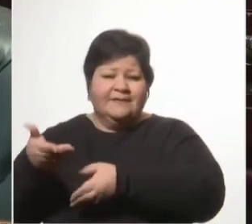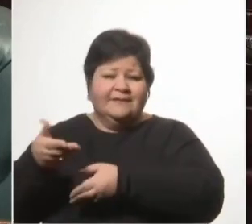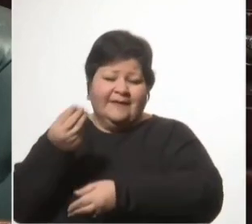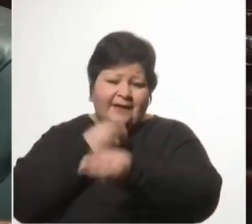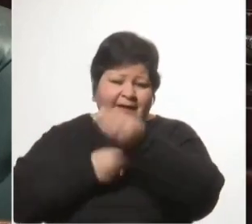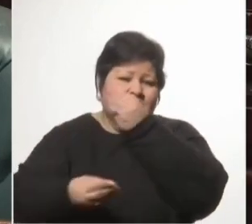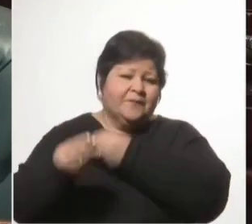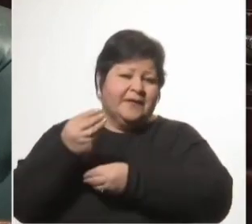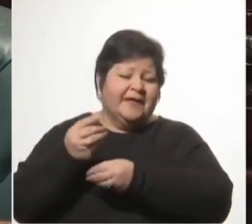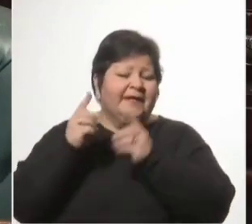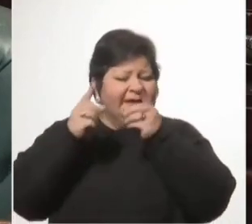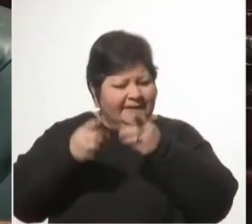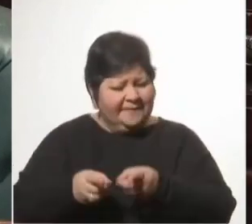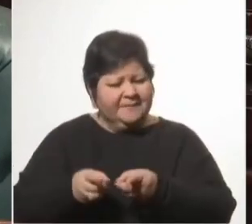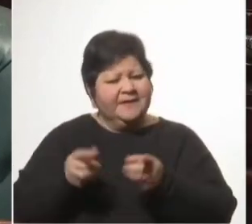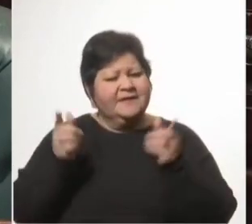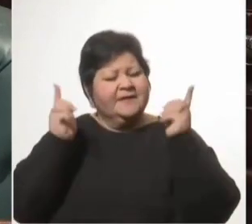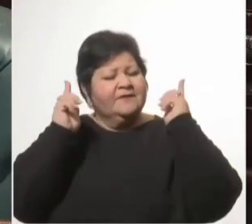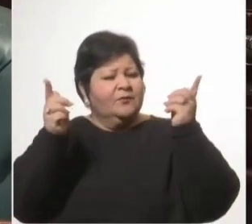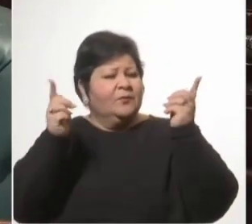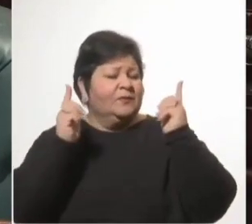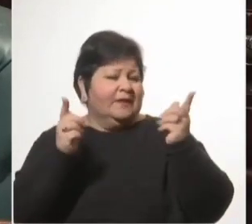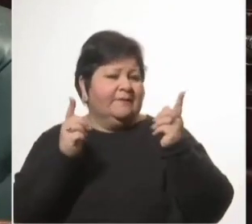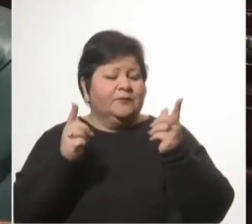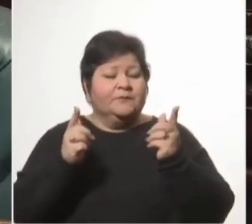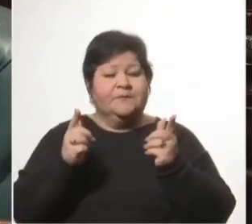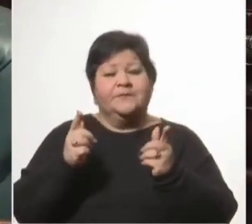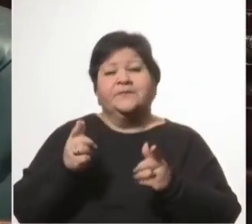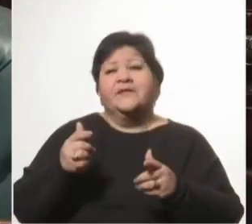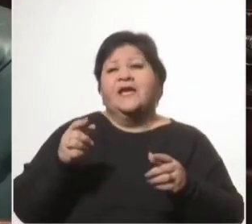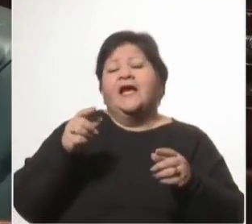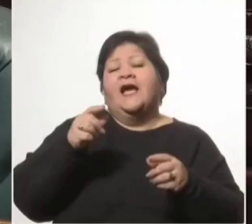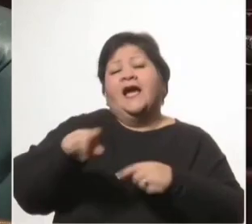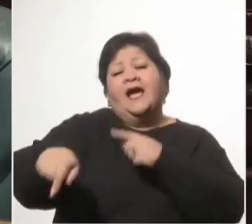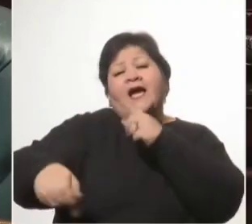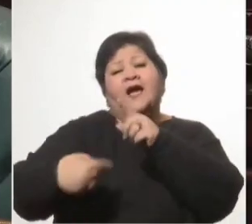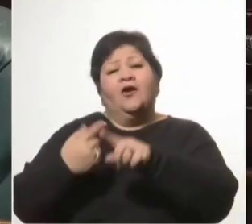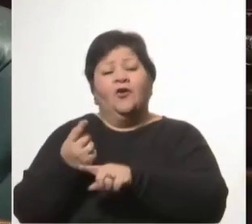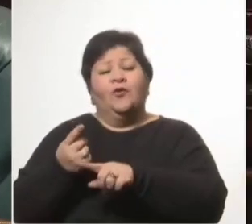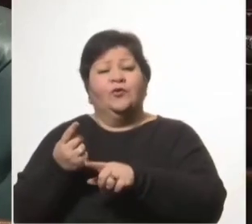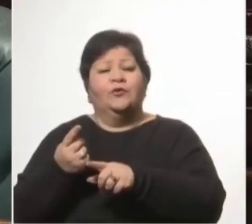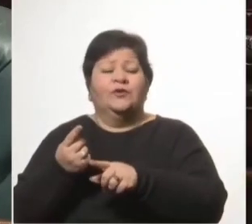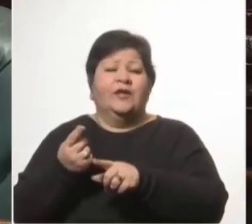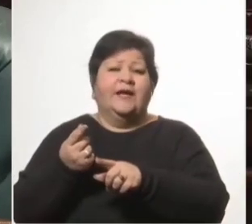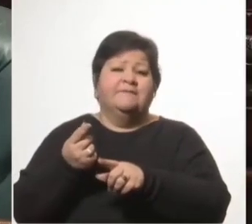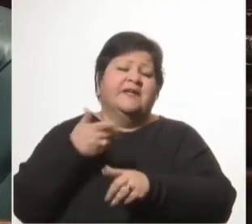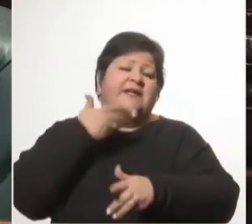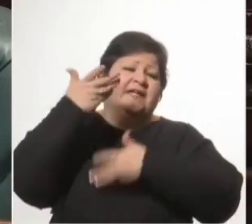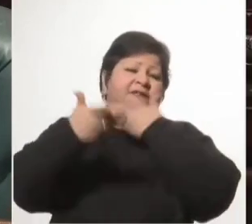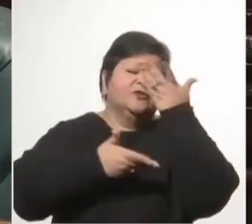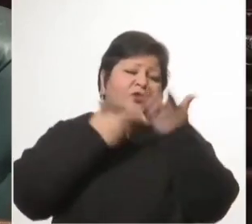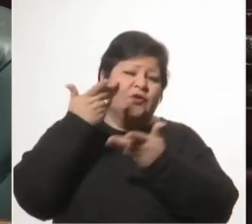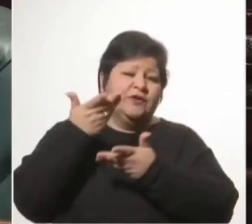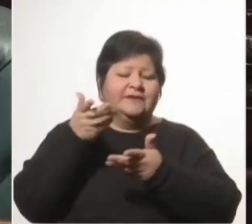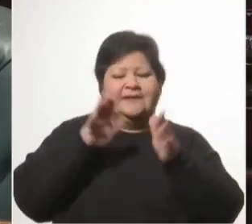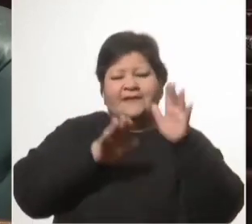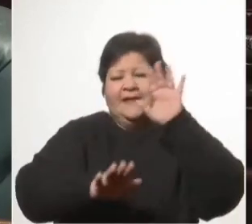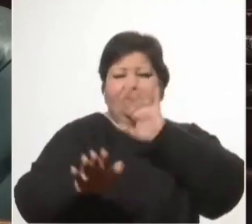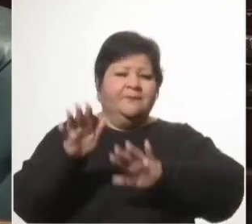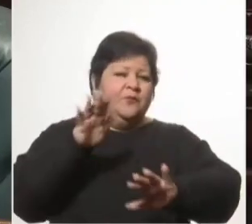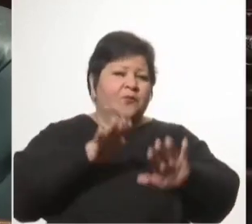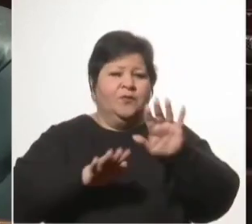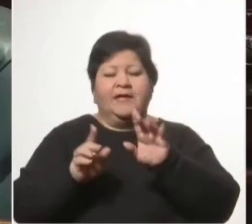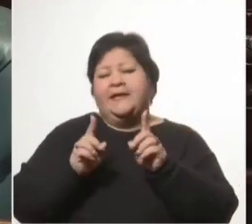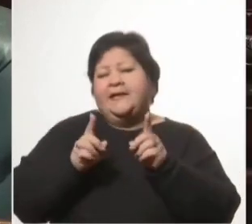al doctor Fritz de la Bohemia y las ocurrencias robóticas de Arturito de los Diablos Verdes. El propio